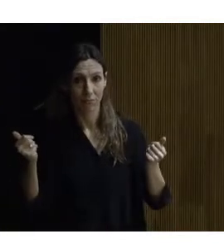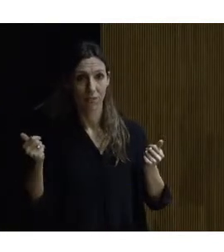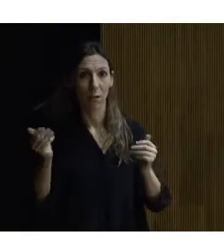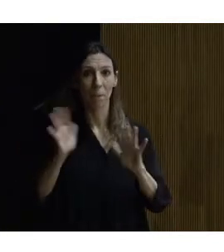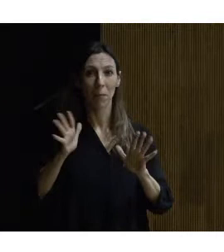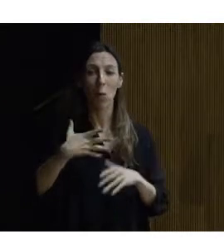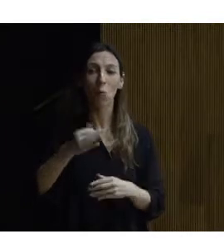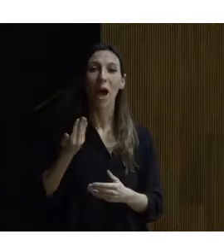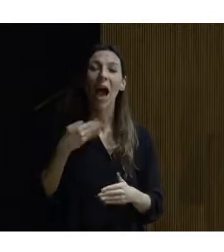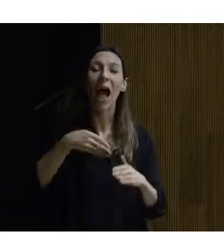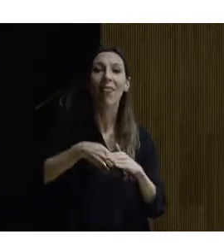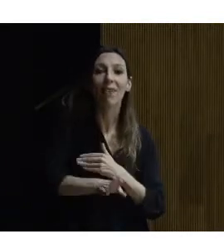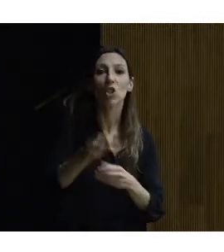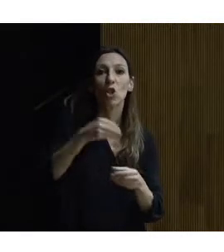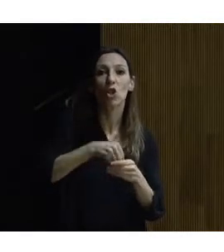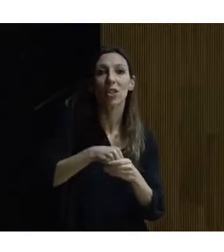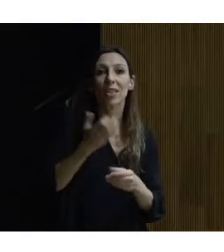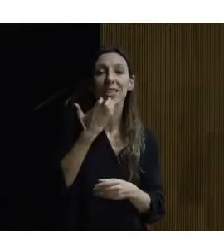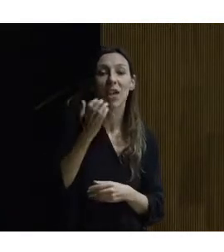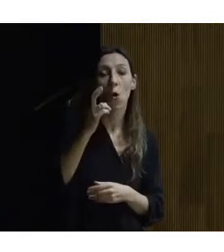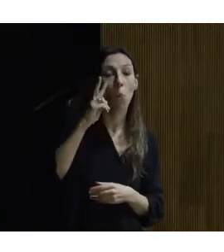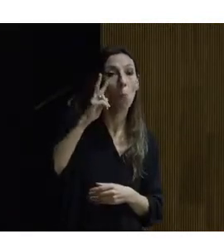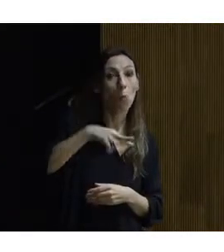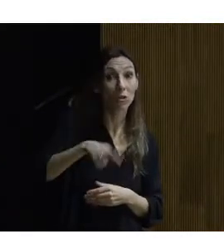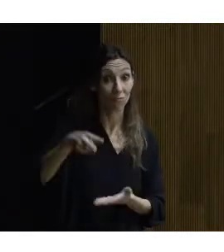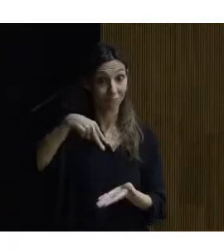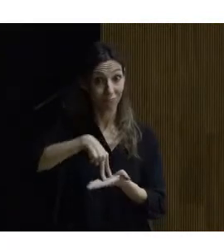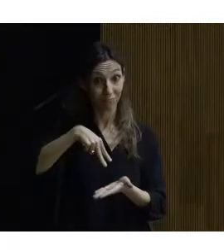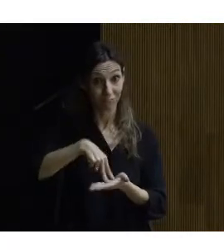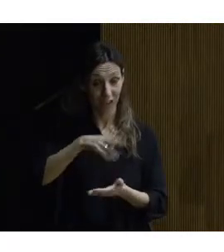acceder a esos contenidos cuando estás en el museo o en la sala de exposiciones en cuestión